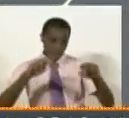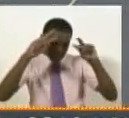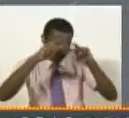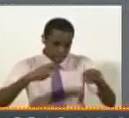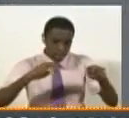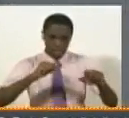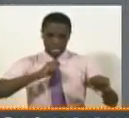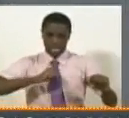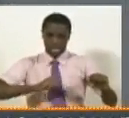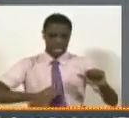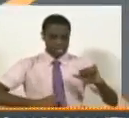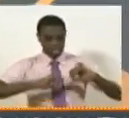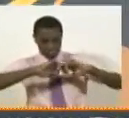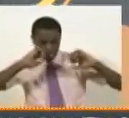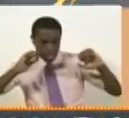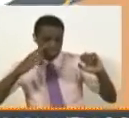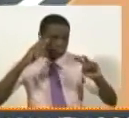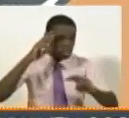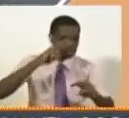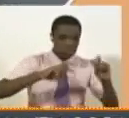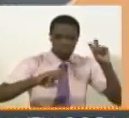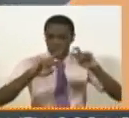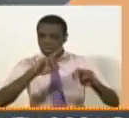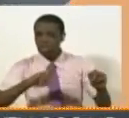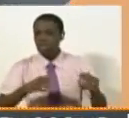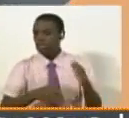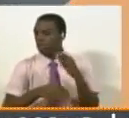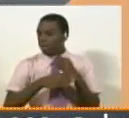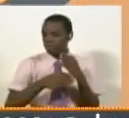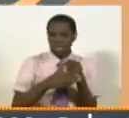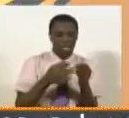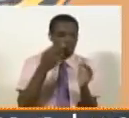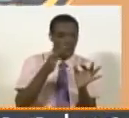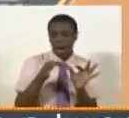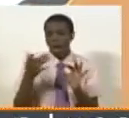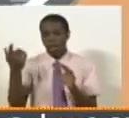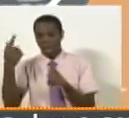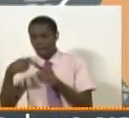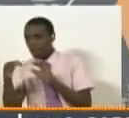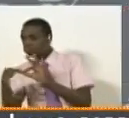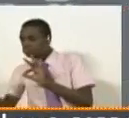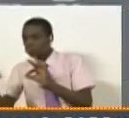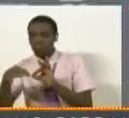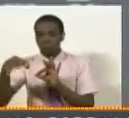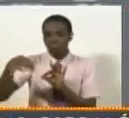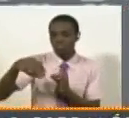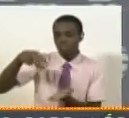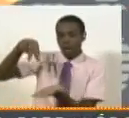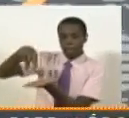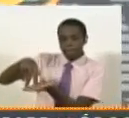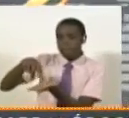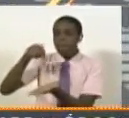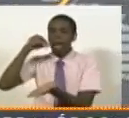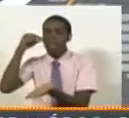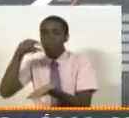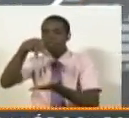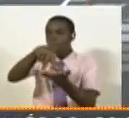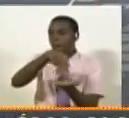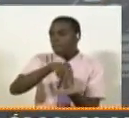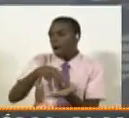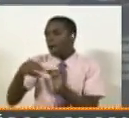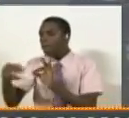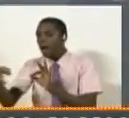investigaciones en el campo, las aperticias, las malimetrías y todos los reconocimientos muy legales para hablar con la responsabilidad